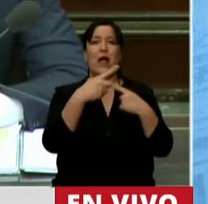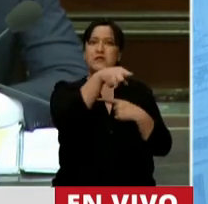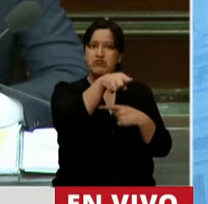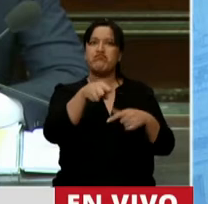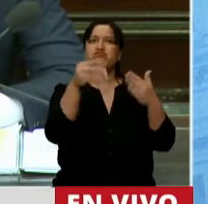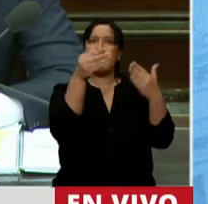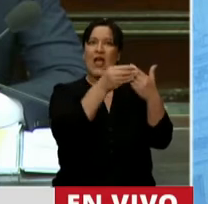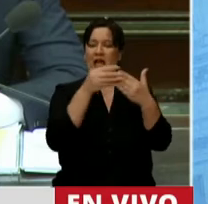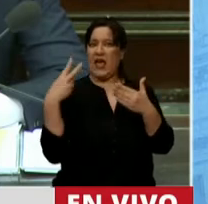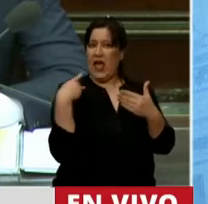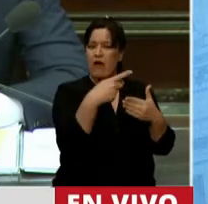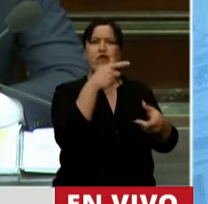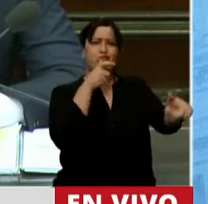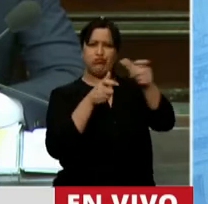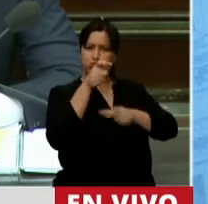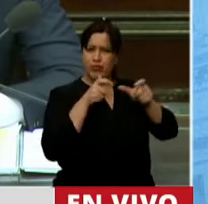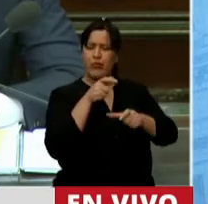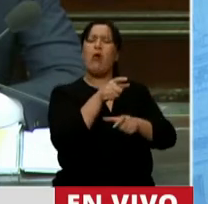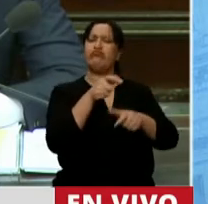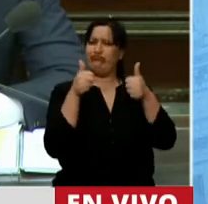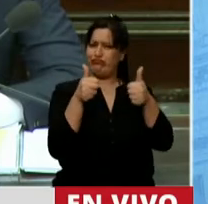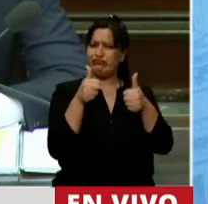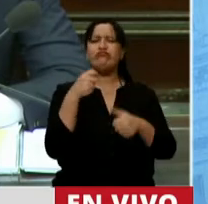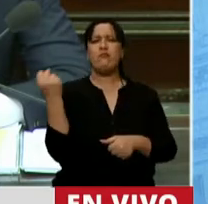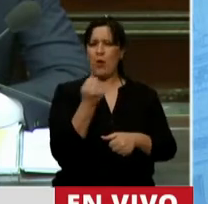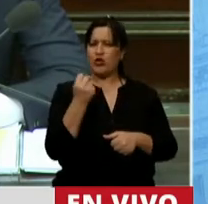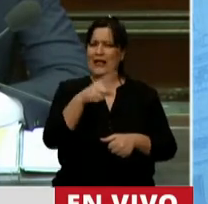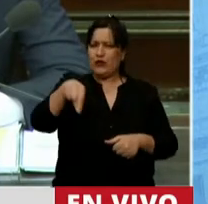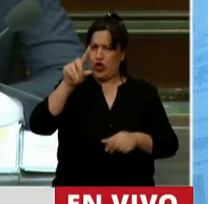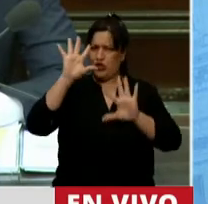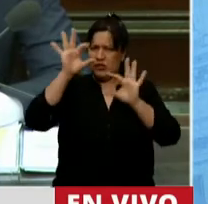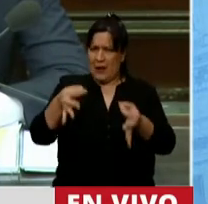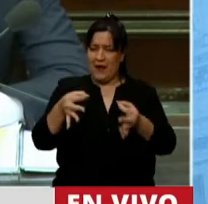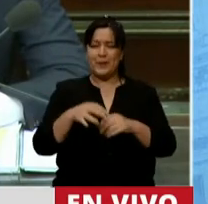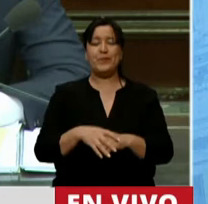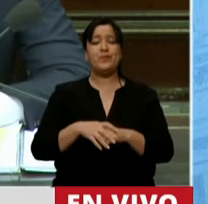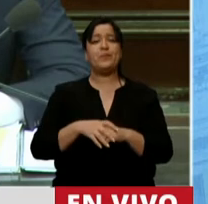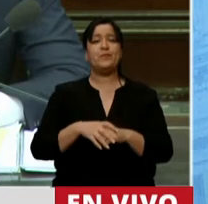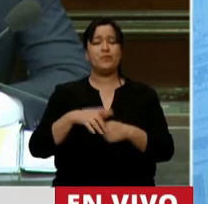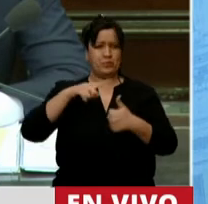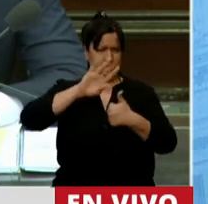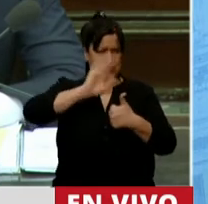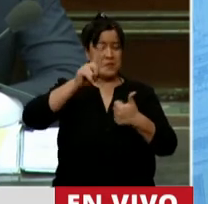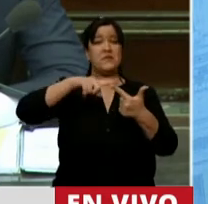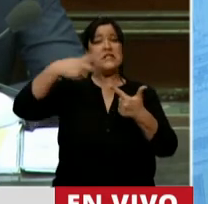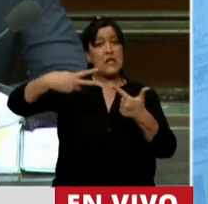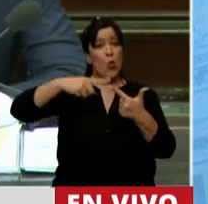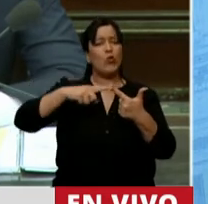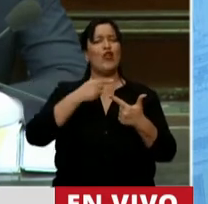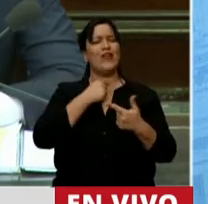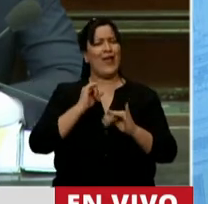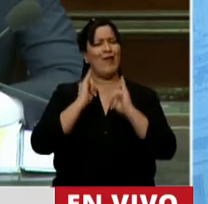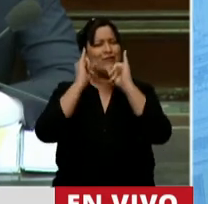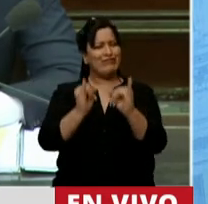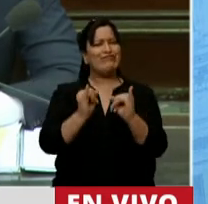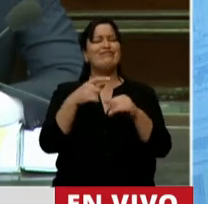y que me parece que es muy valioso que lo tengamos en cuenta. En segundo lugar, quiero reivindicar el